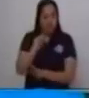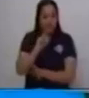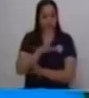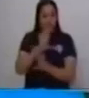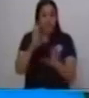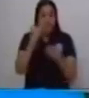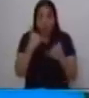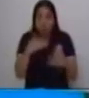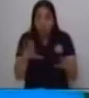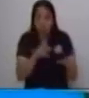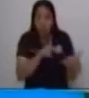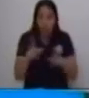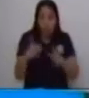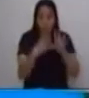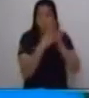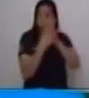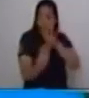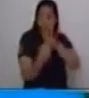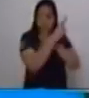información